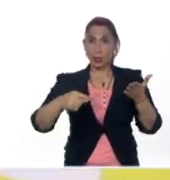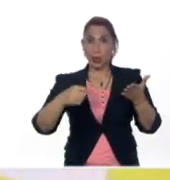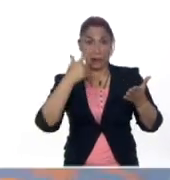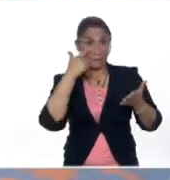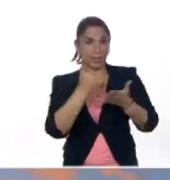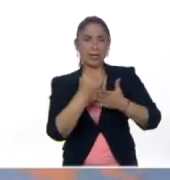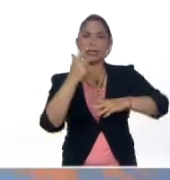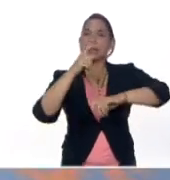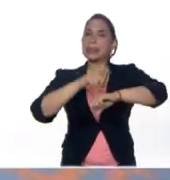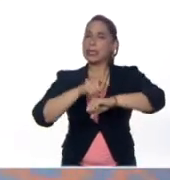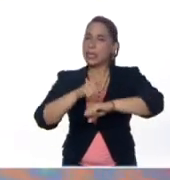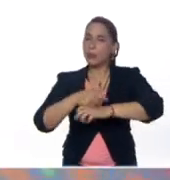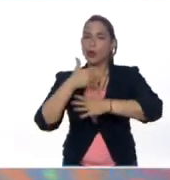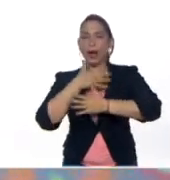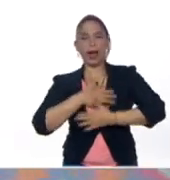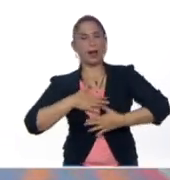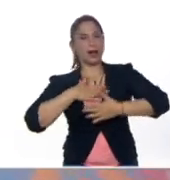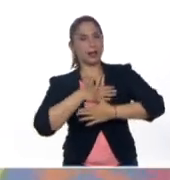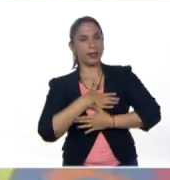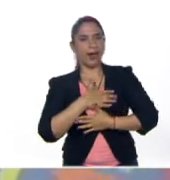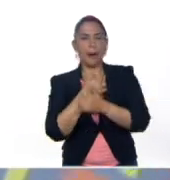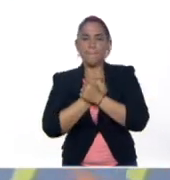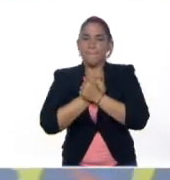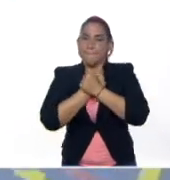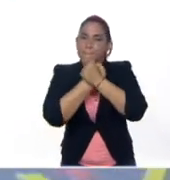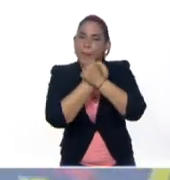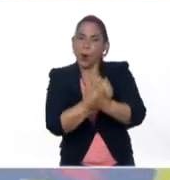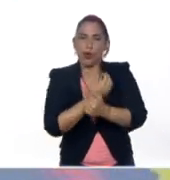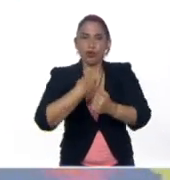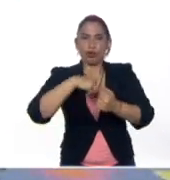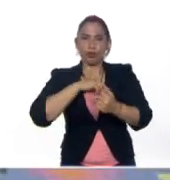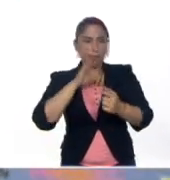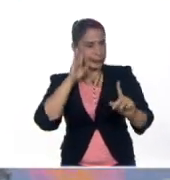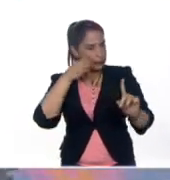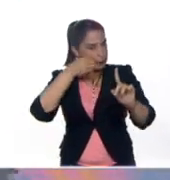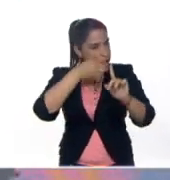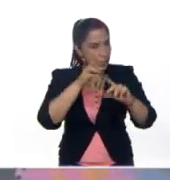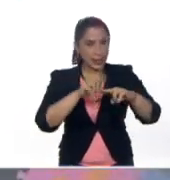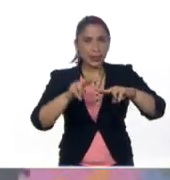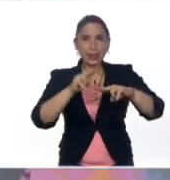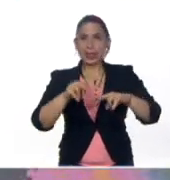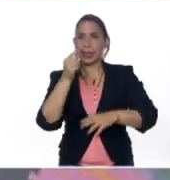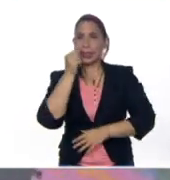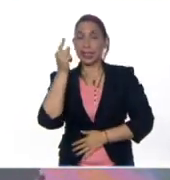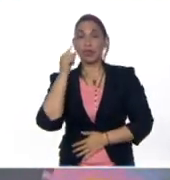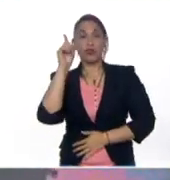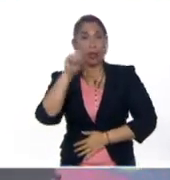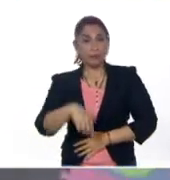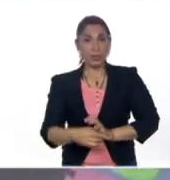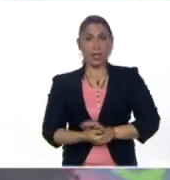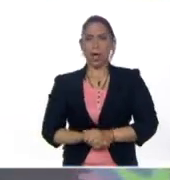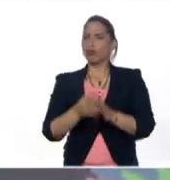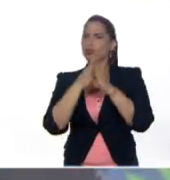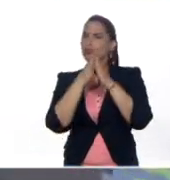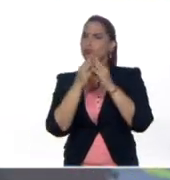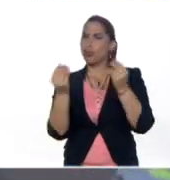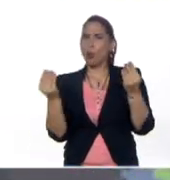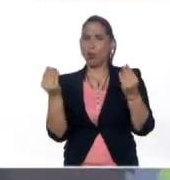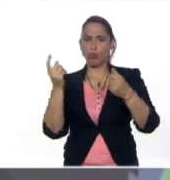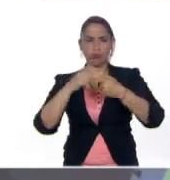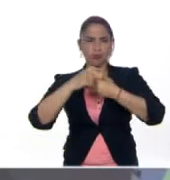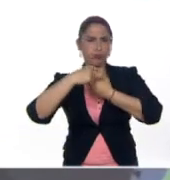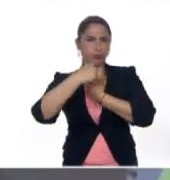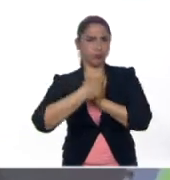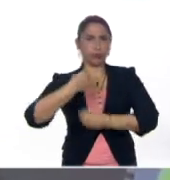es tiempo de calidad Es tiempo de amor Que se lo vamos a dedicar a los niños y a la niña Pero sobre todo a todos los integrantes